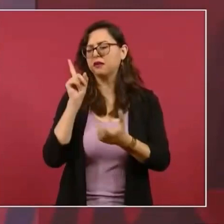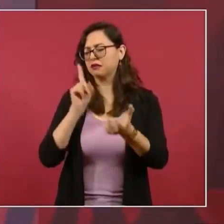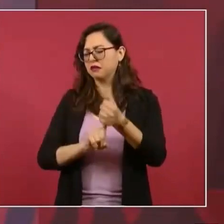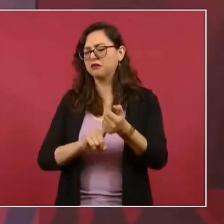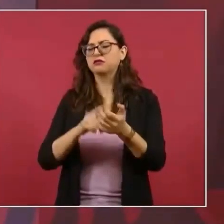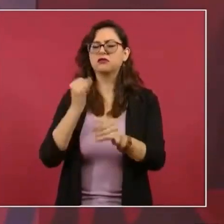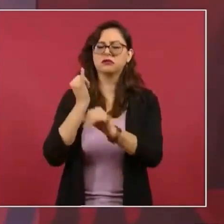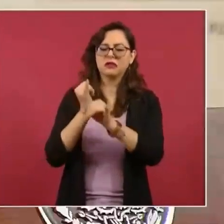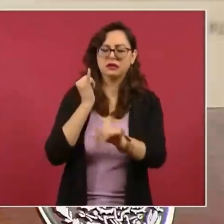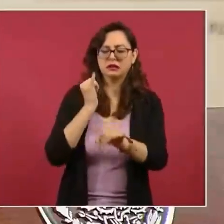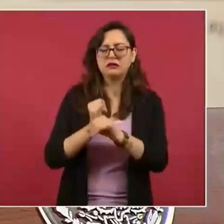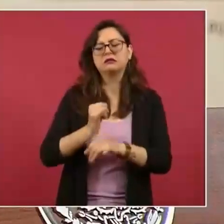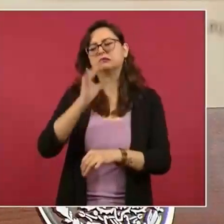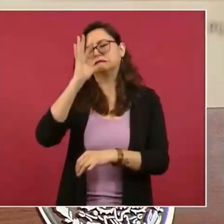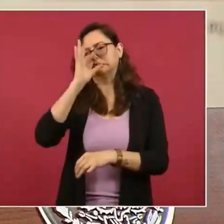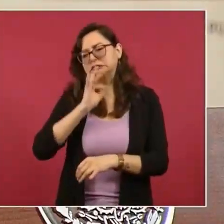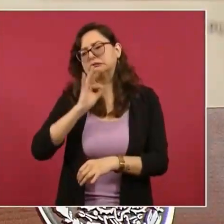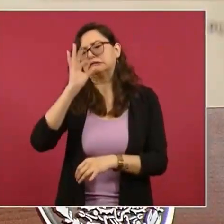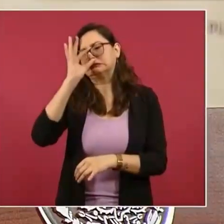con